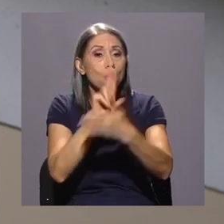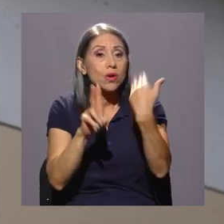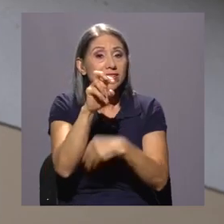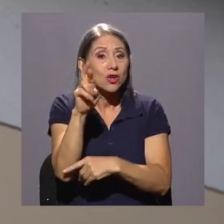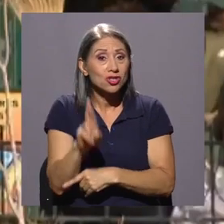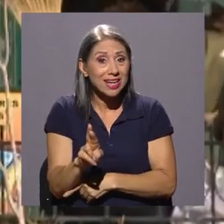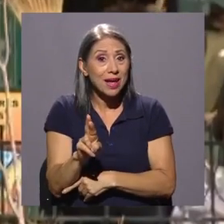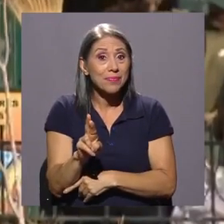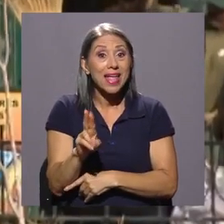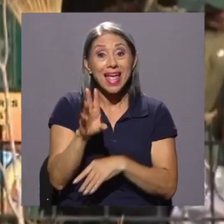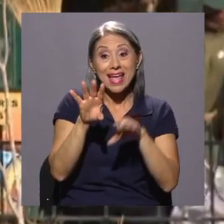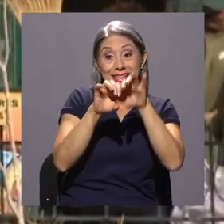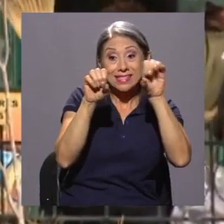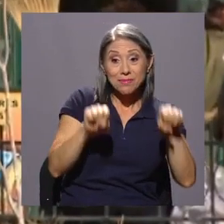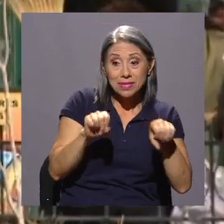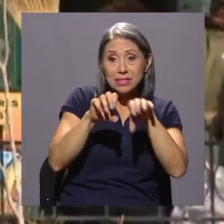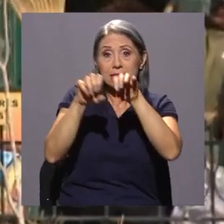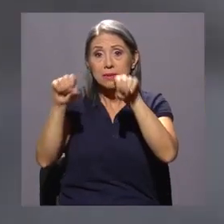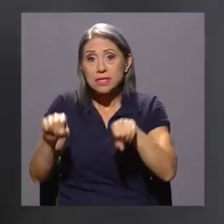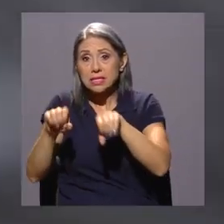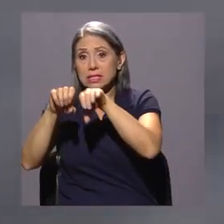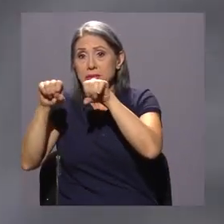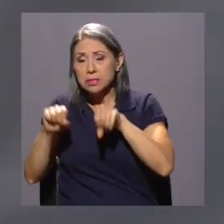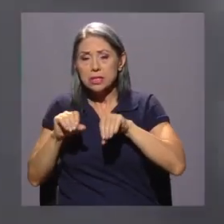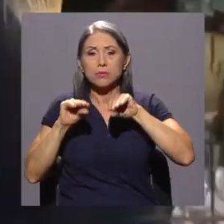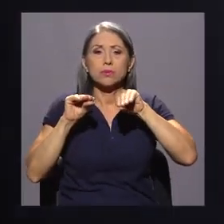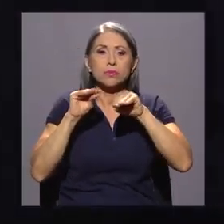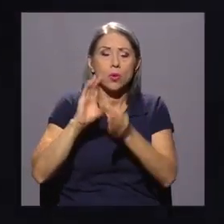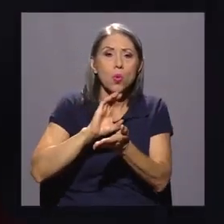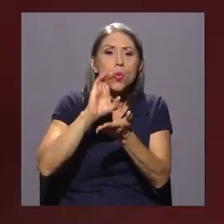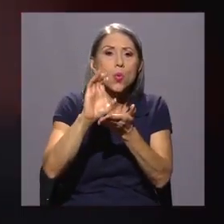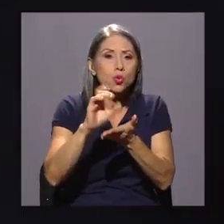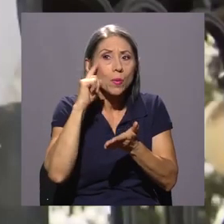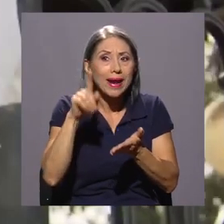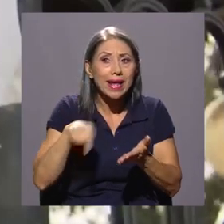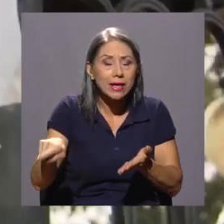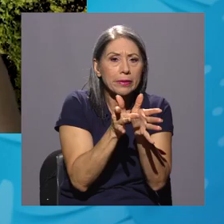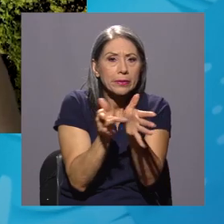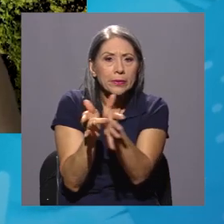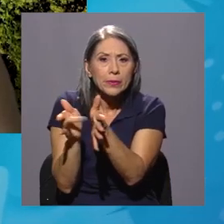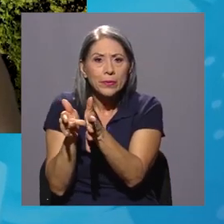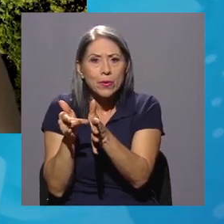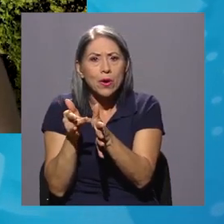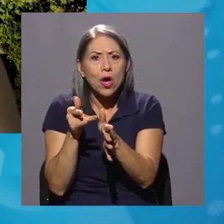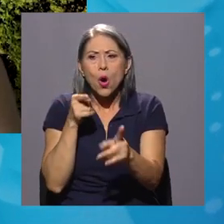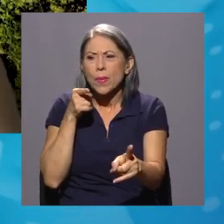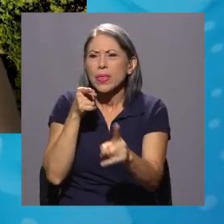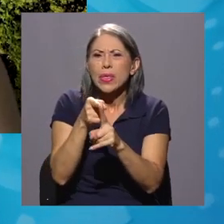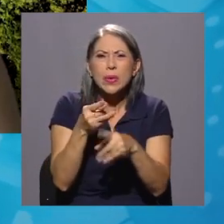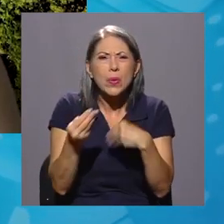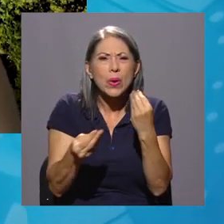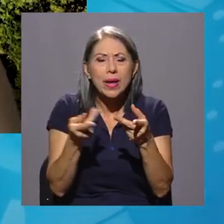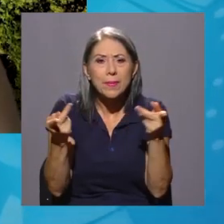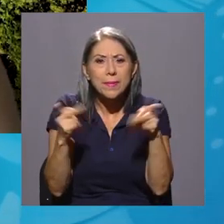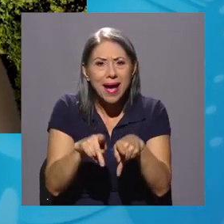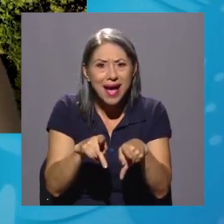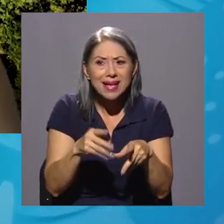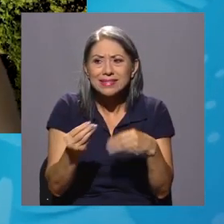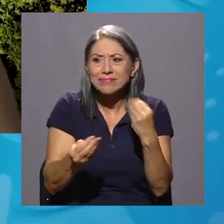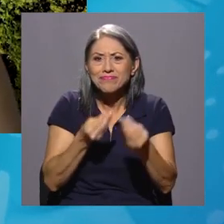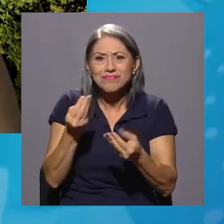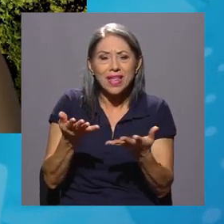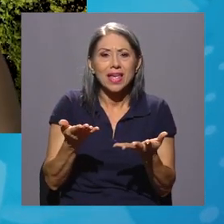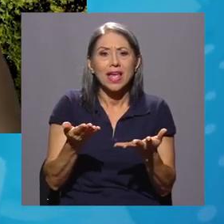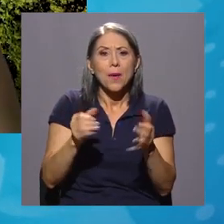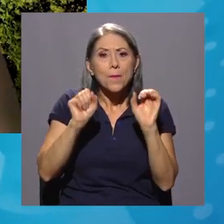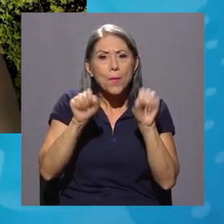de la UCR imparte cada semestre un curso que busca sensibilizar y capacitar a la población en esta temática. La idea es